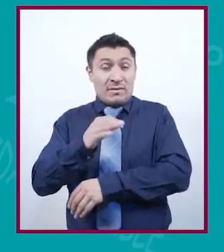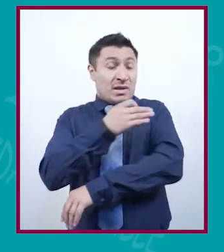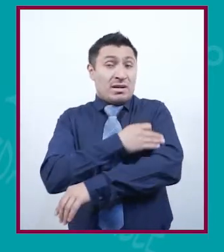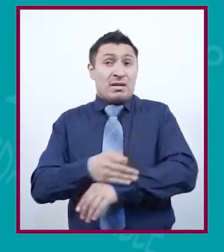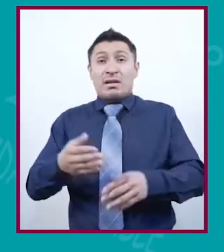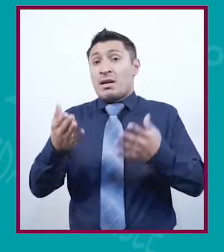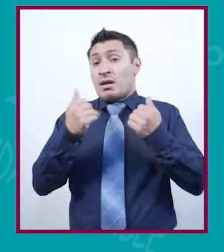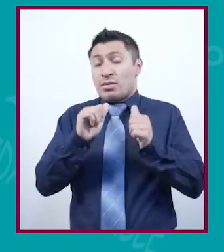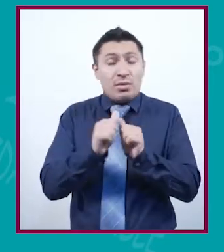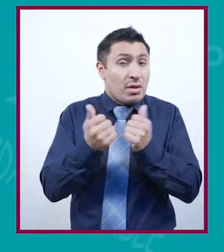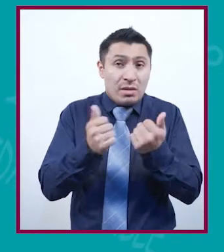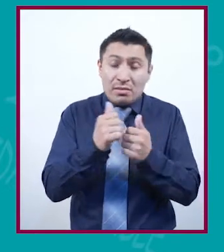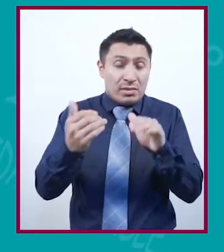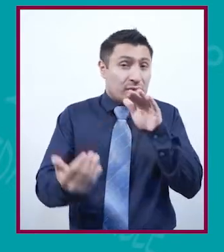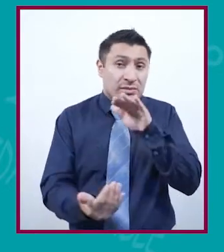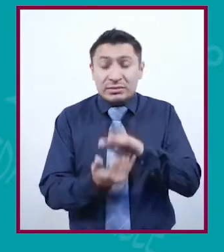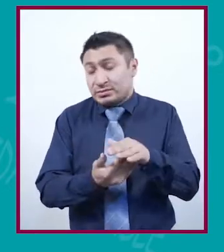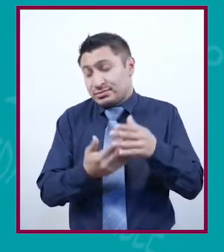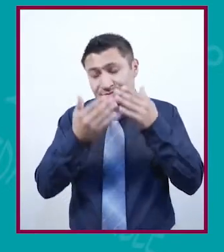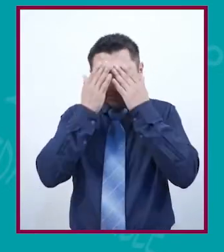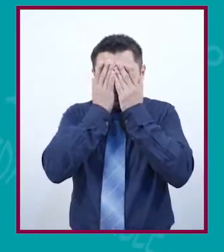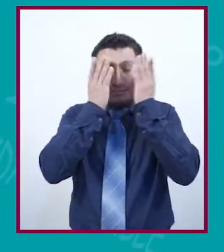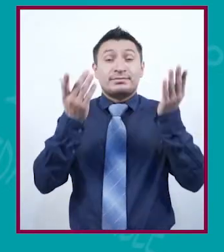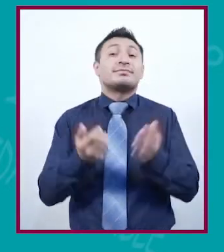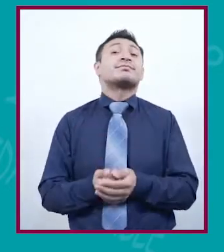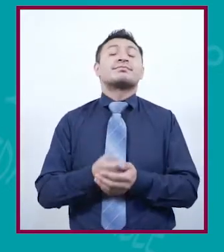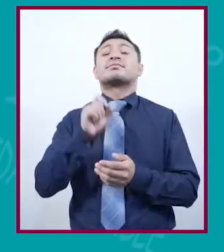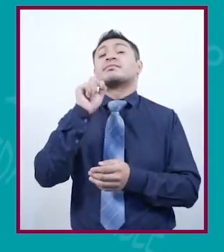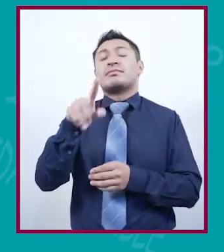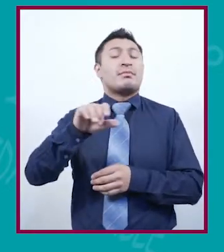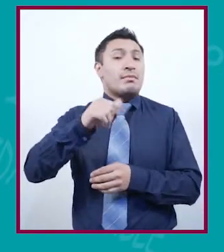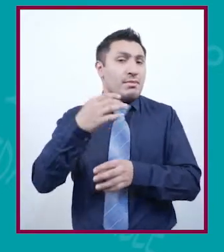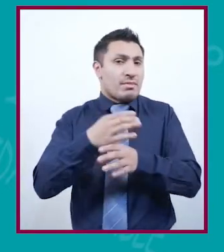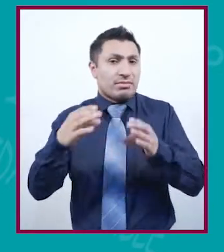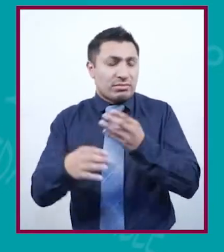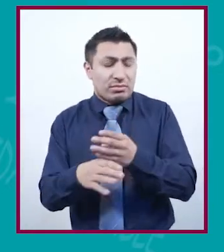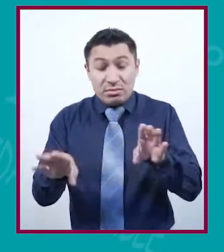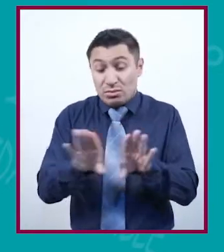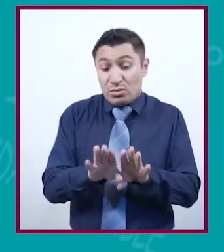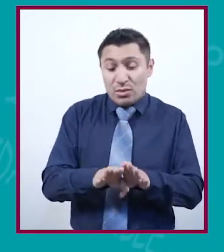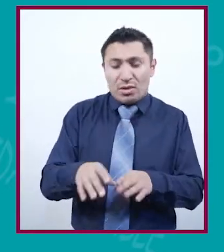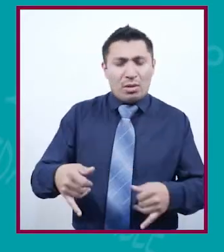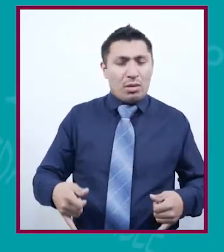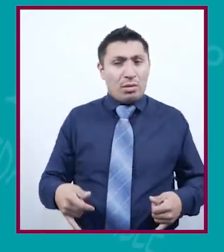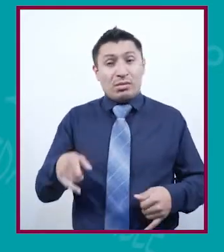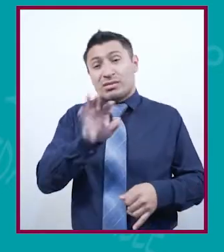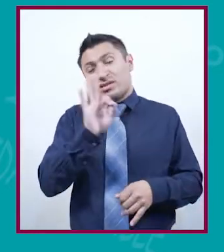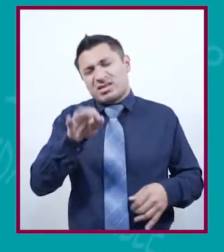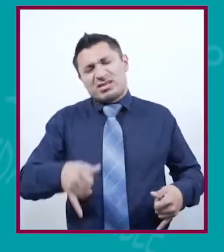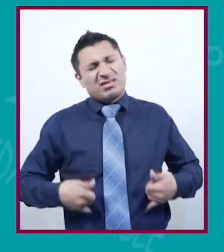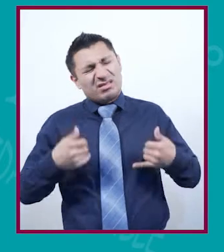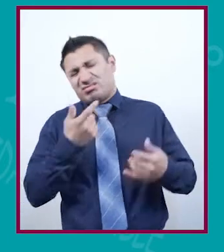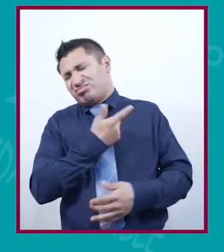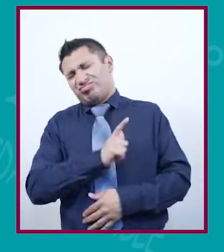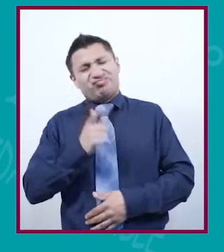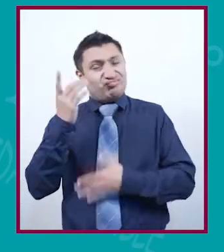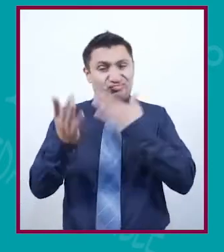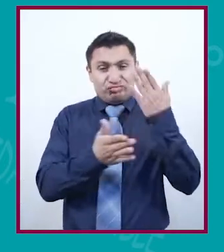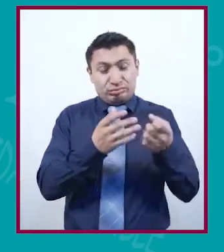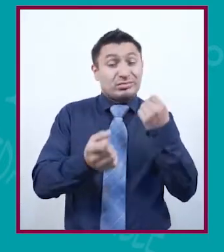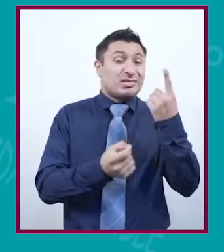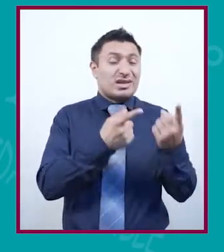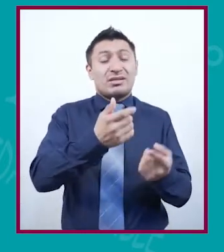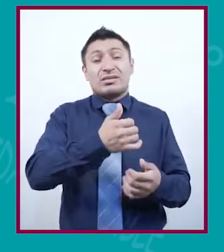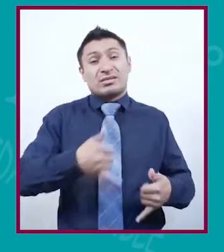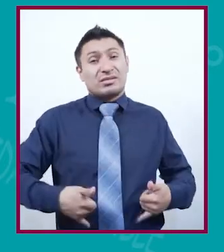no hay pan en la mesa, ¿verdad? También otra cosa podría ser, en sí que el joven no le gusta el estudio, porque hay